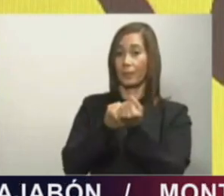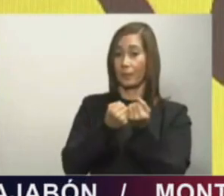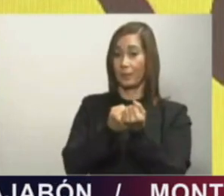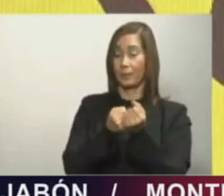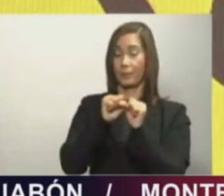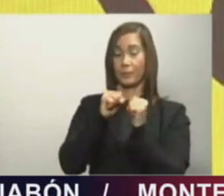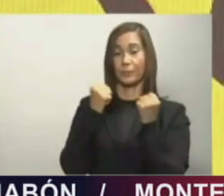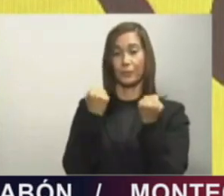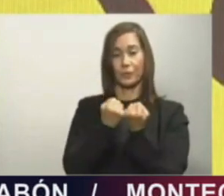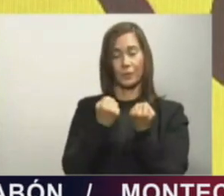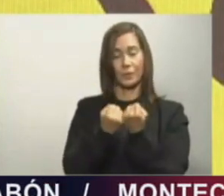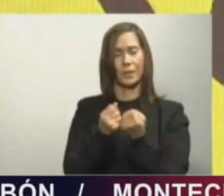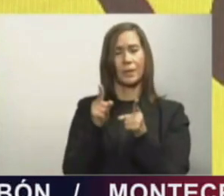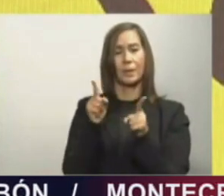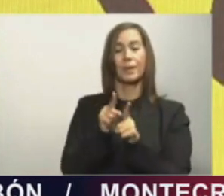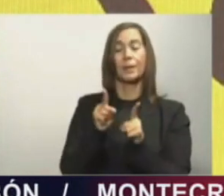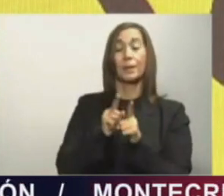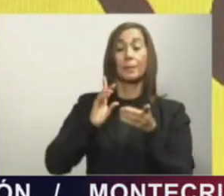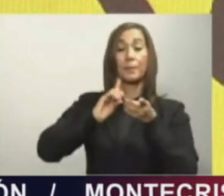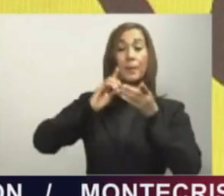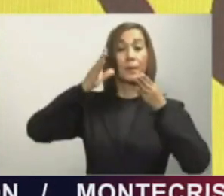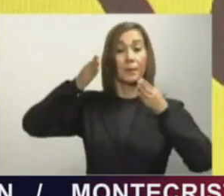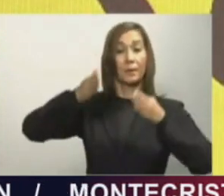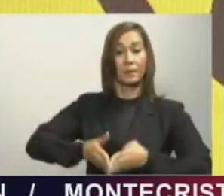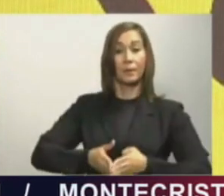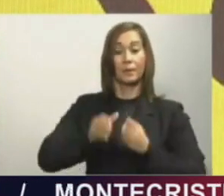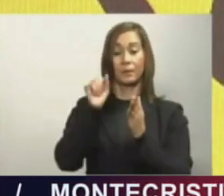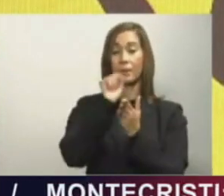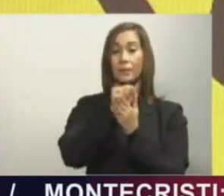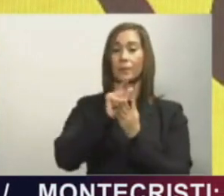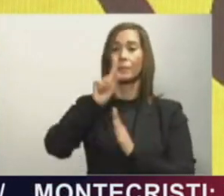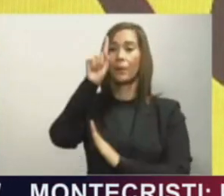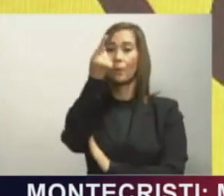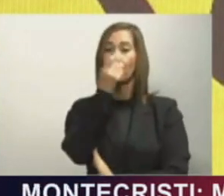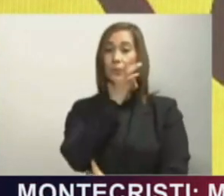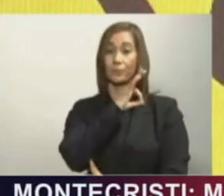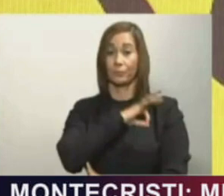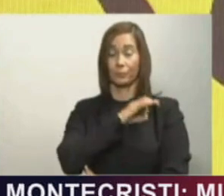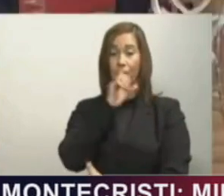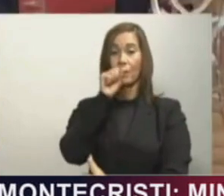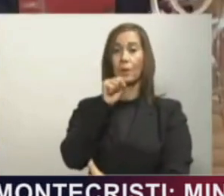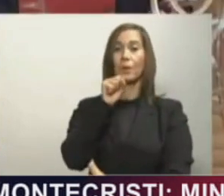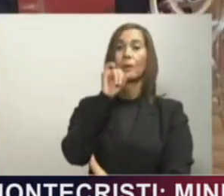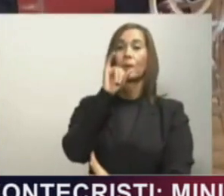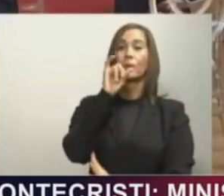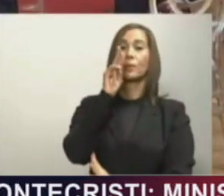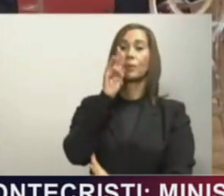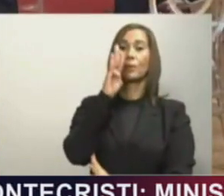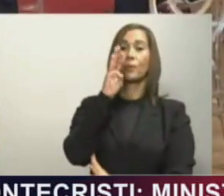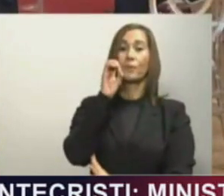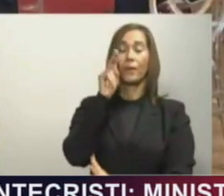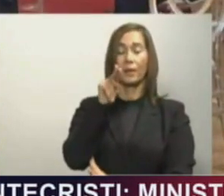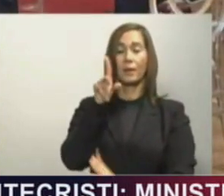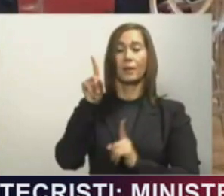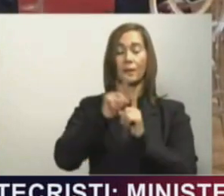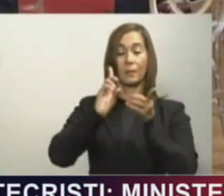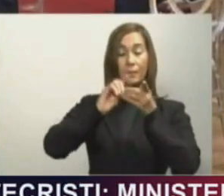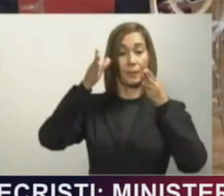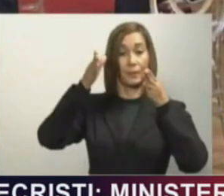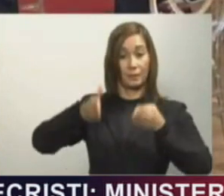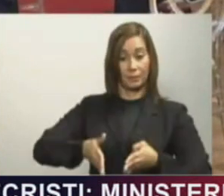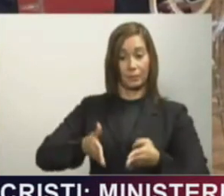Señor Jeffrey Lizardo, director del Sistema Único de Beneficiarios, Ciubén, directores de instituciones estatales